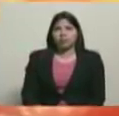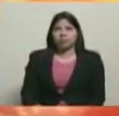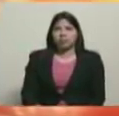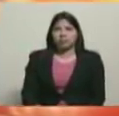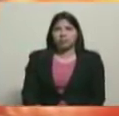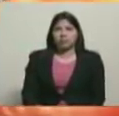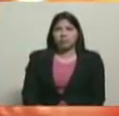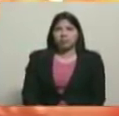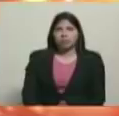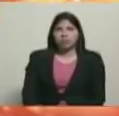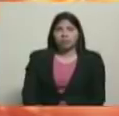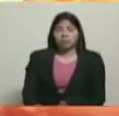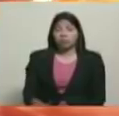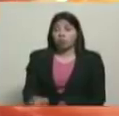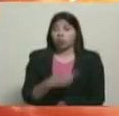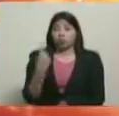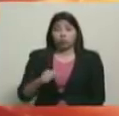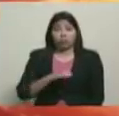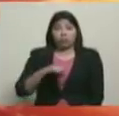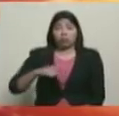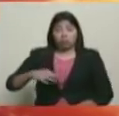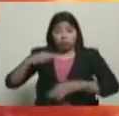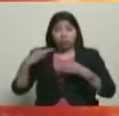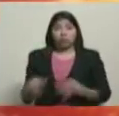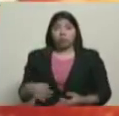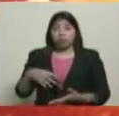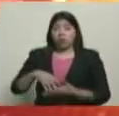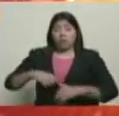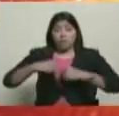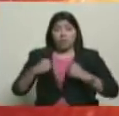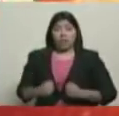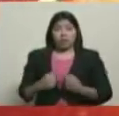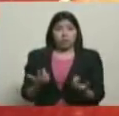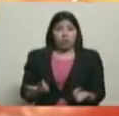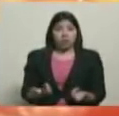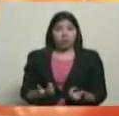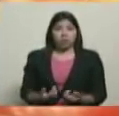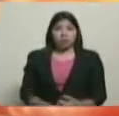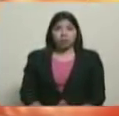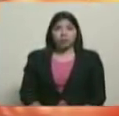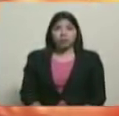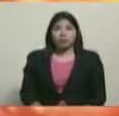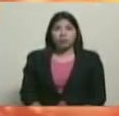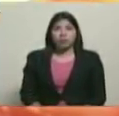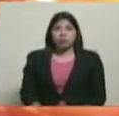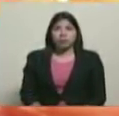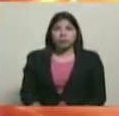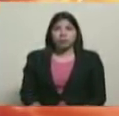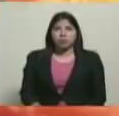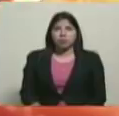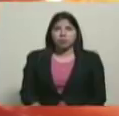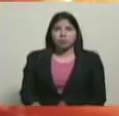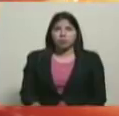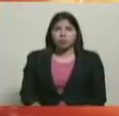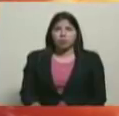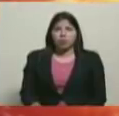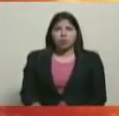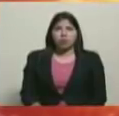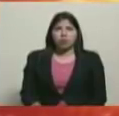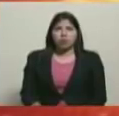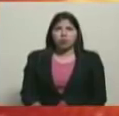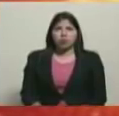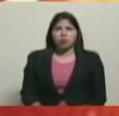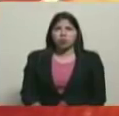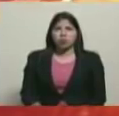En lo personal estamos levantados de las tres y media de la mañana. Sería que recibimos la primera llamada. Y comenzamos a revisar las redes sociales. Quedan